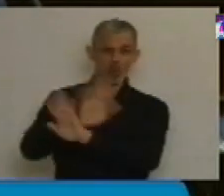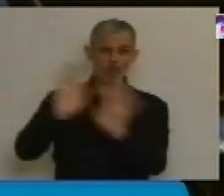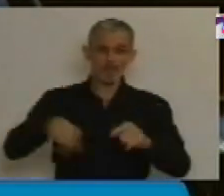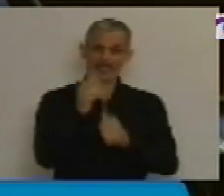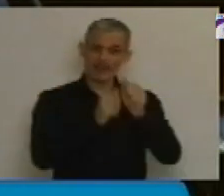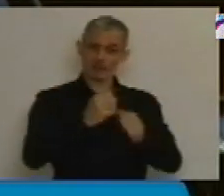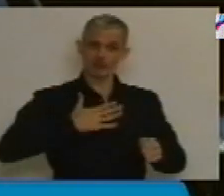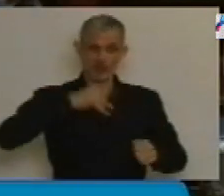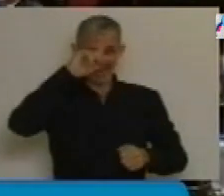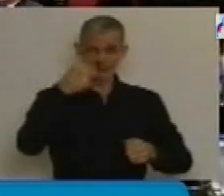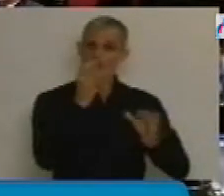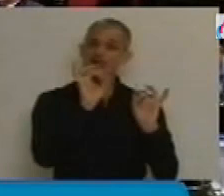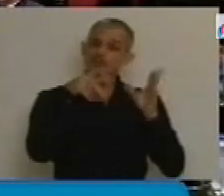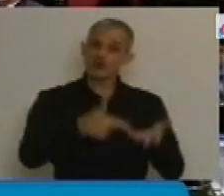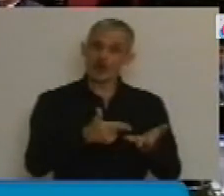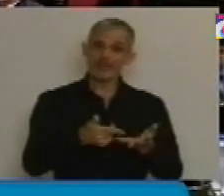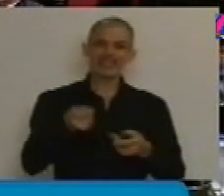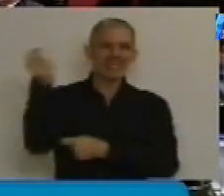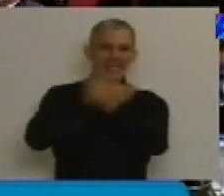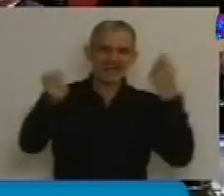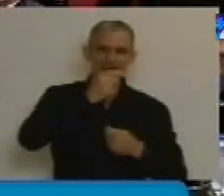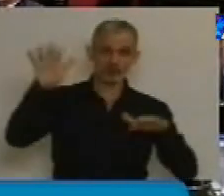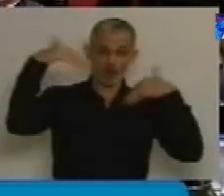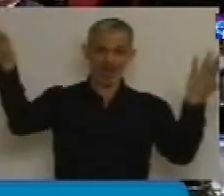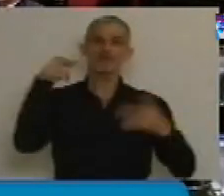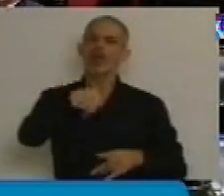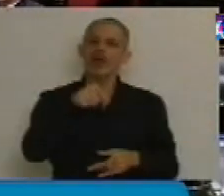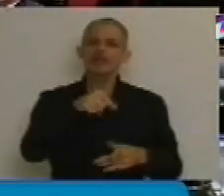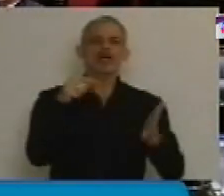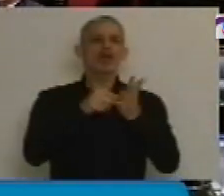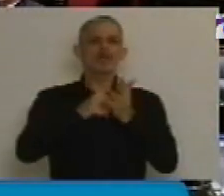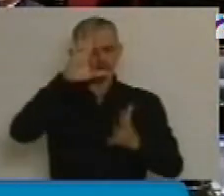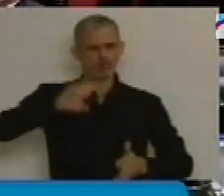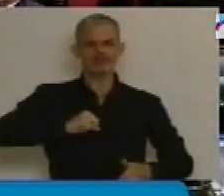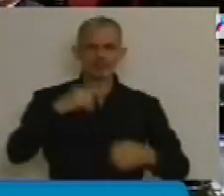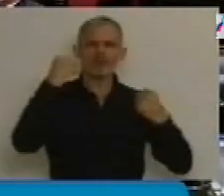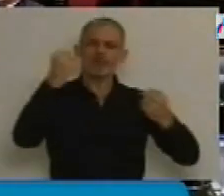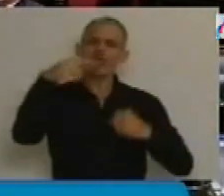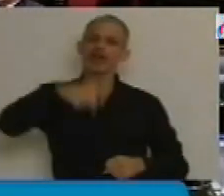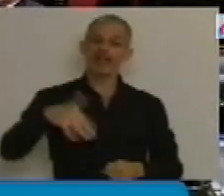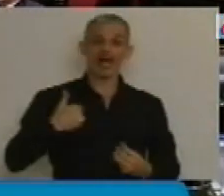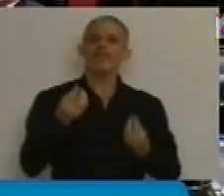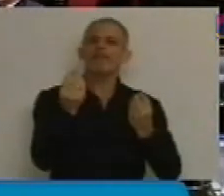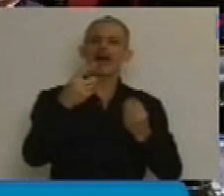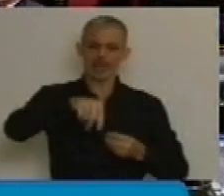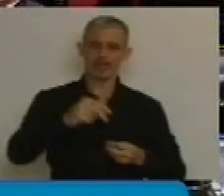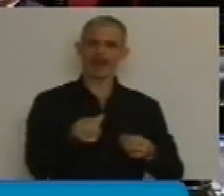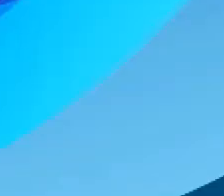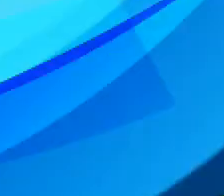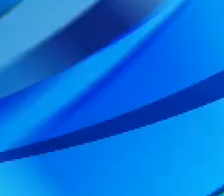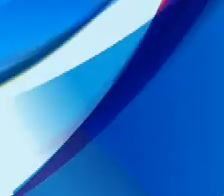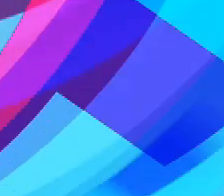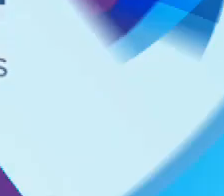aumento de diversificación de exportaciones, constituye claramente uno de los desafíos más fuertes para incrementar el volumen de